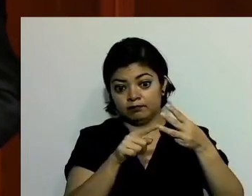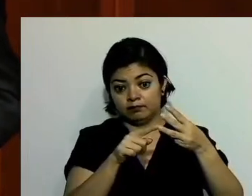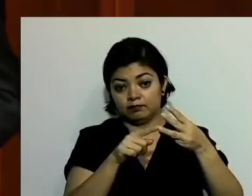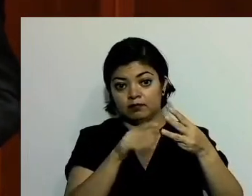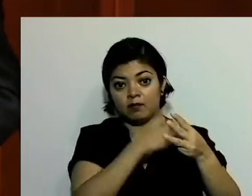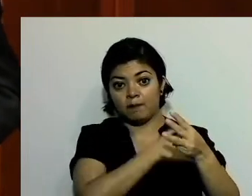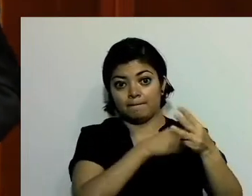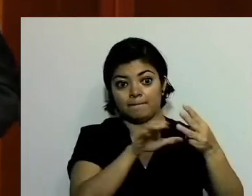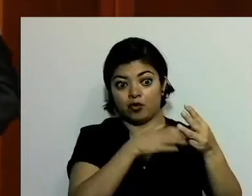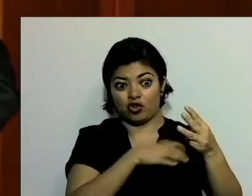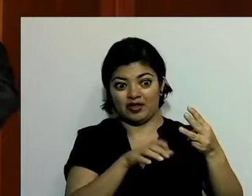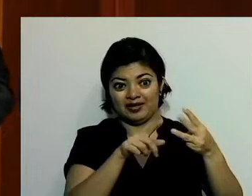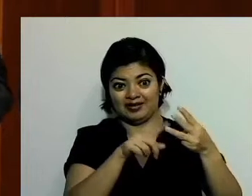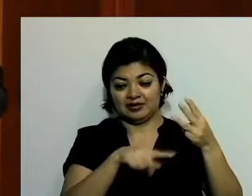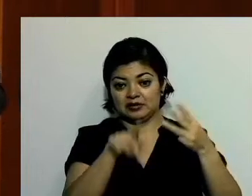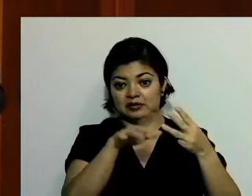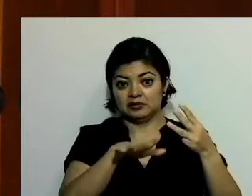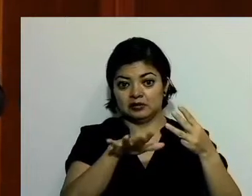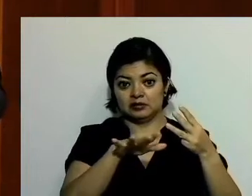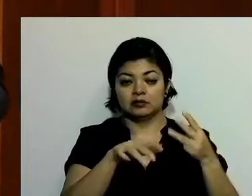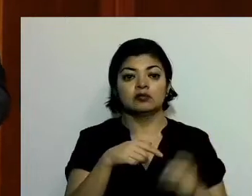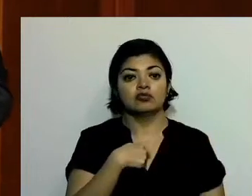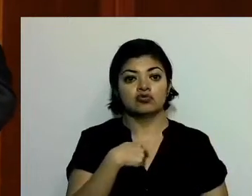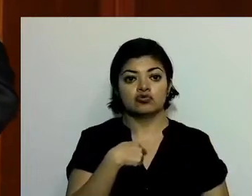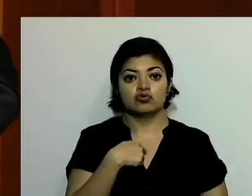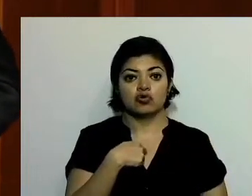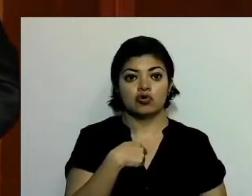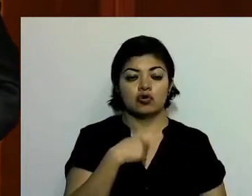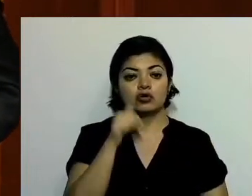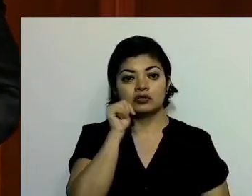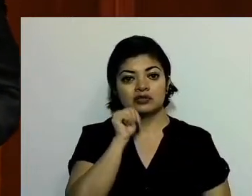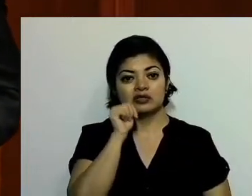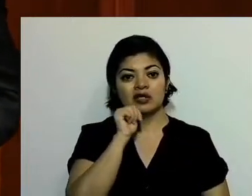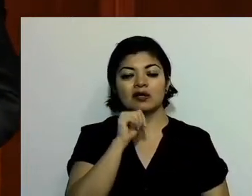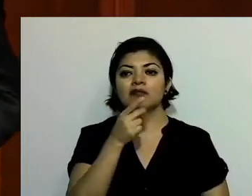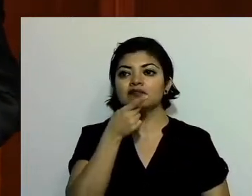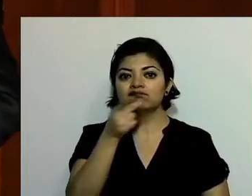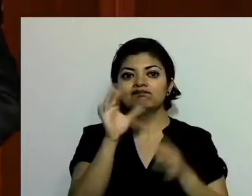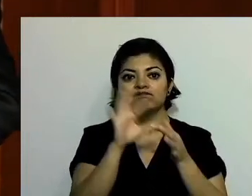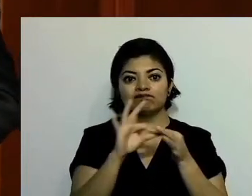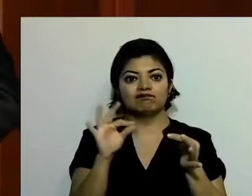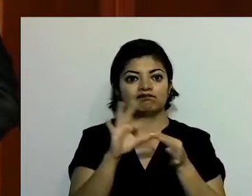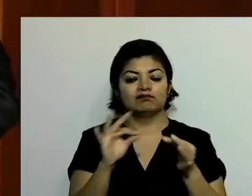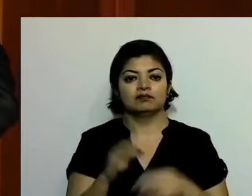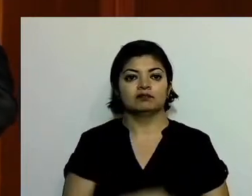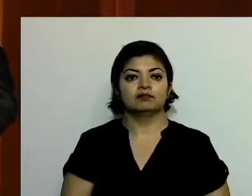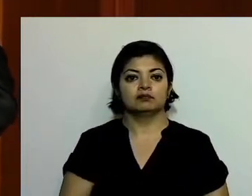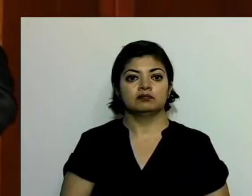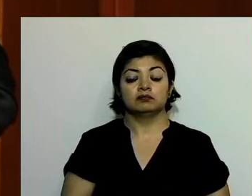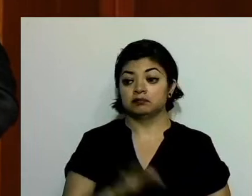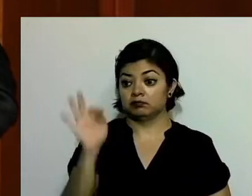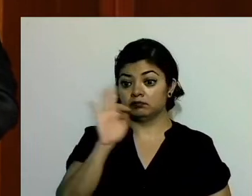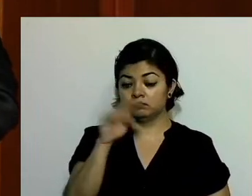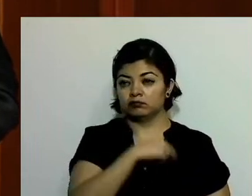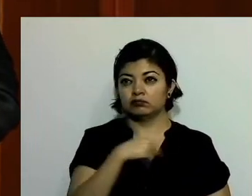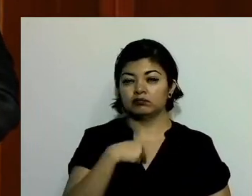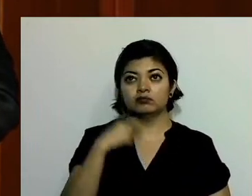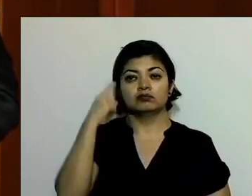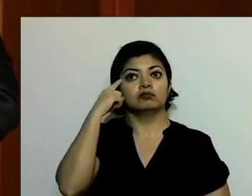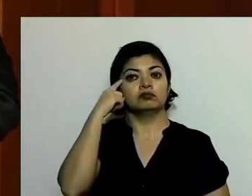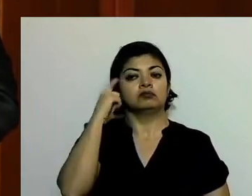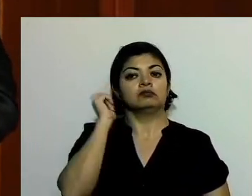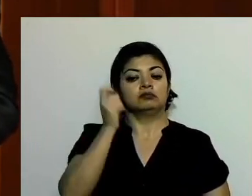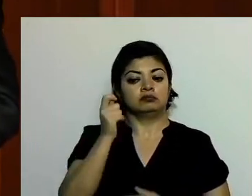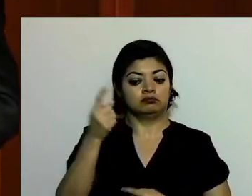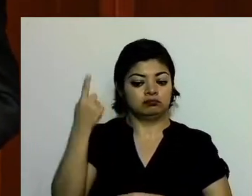Digo yo y lo he señalado en otros momentos, si nos remitimos a